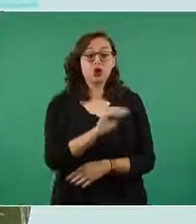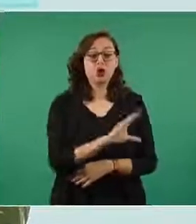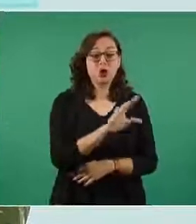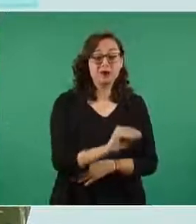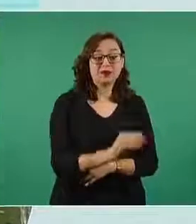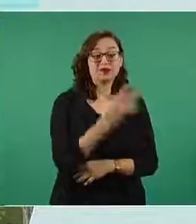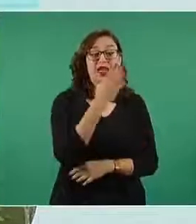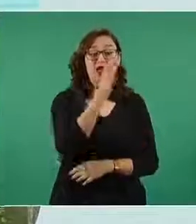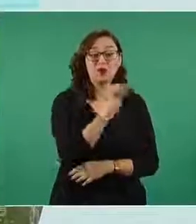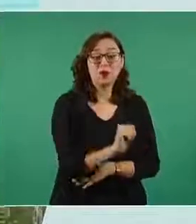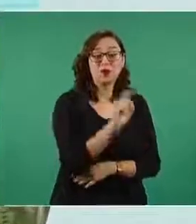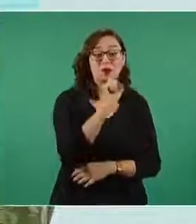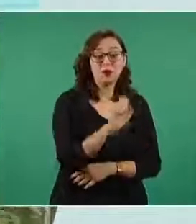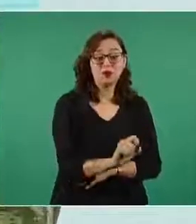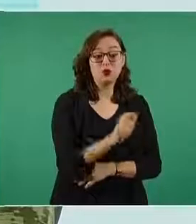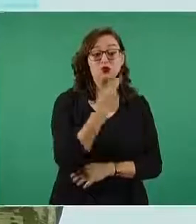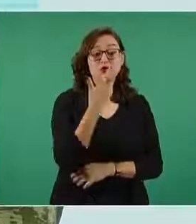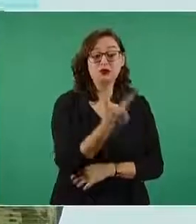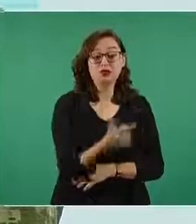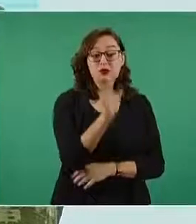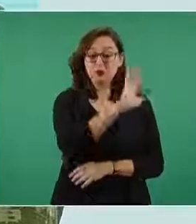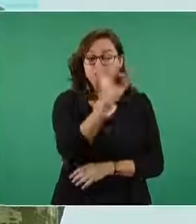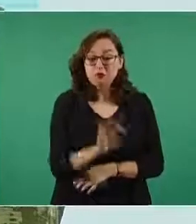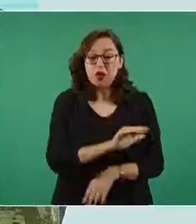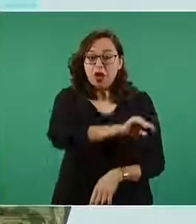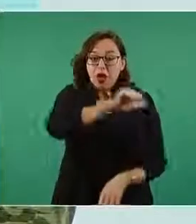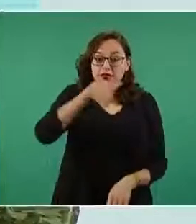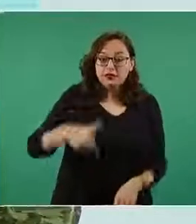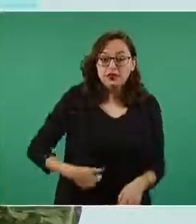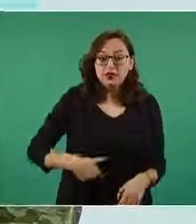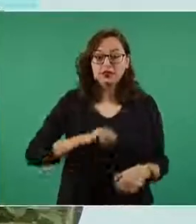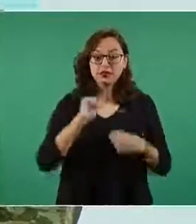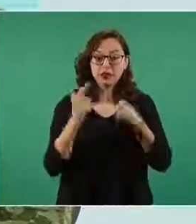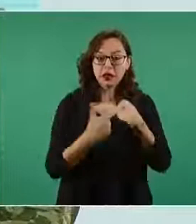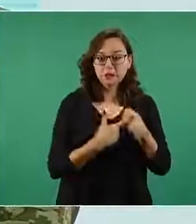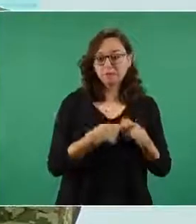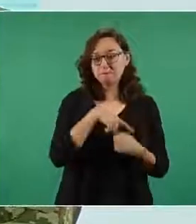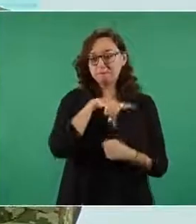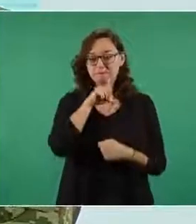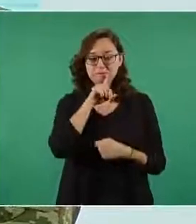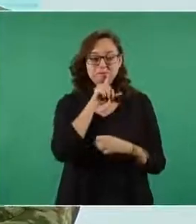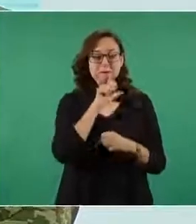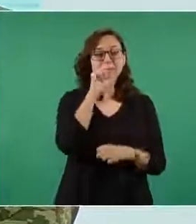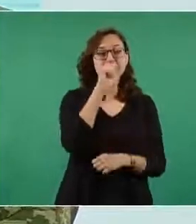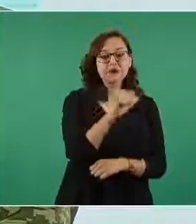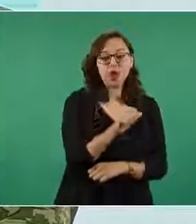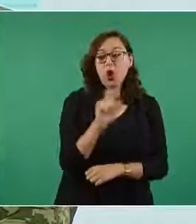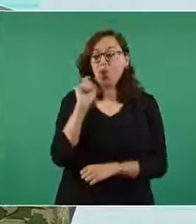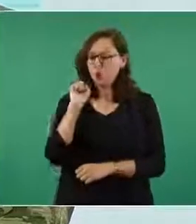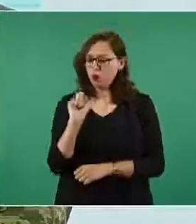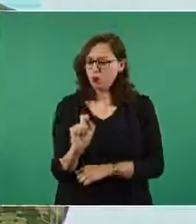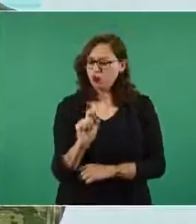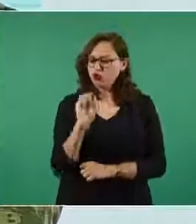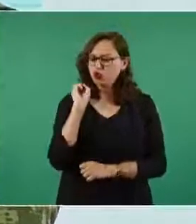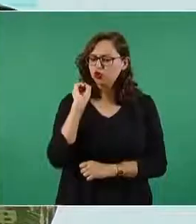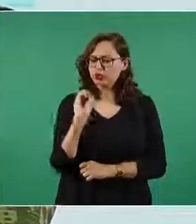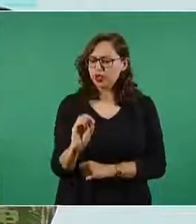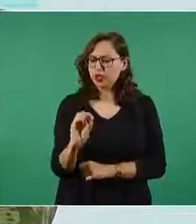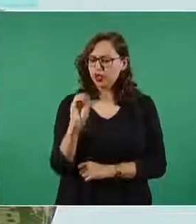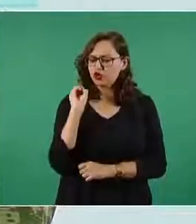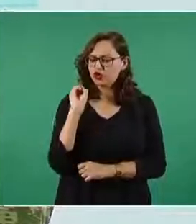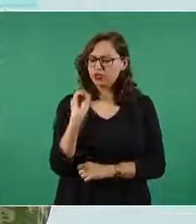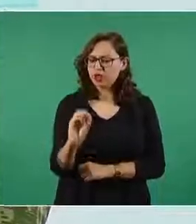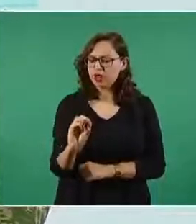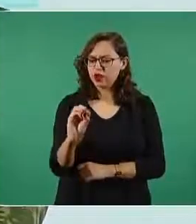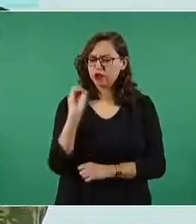ha estado sin incidencia hemos tenido que lamentar el punto 0,043%